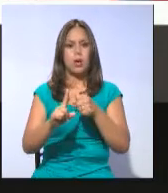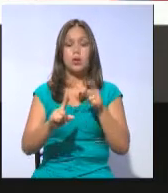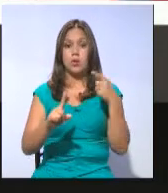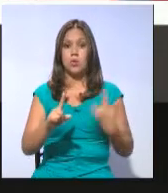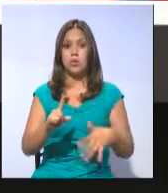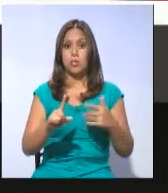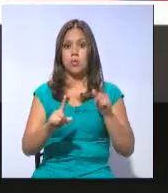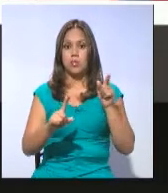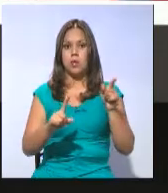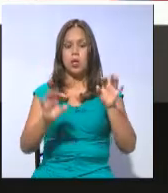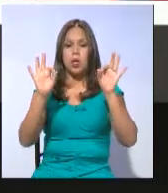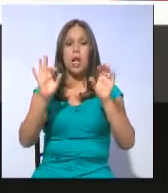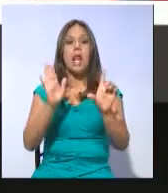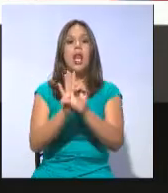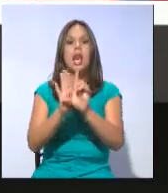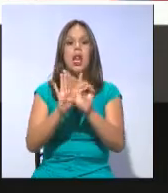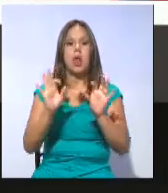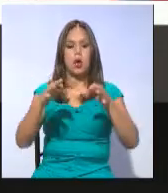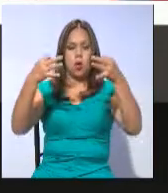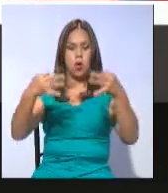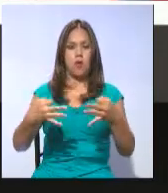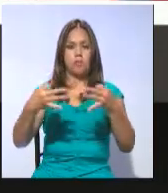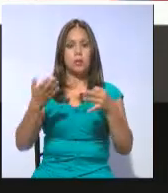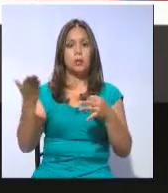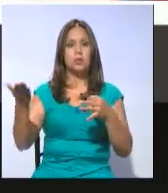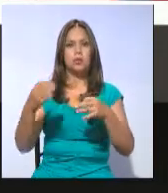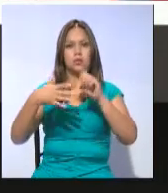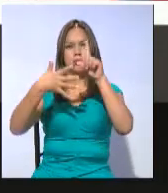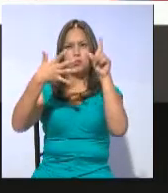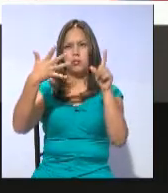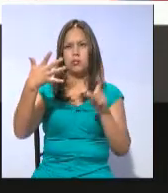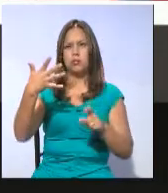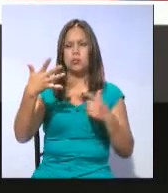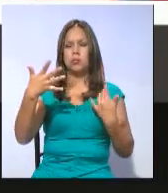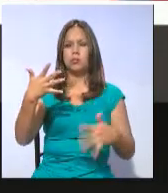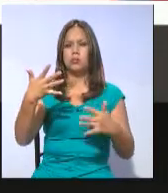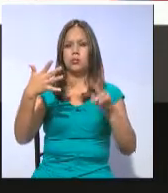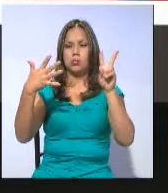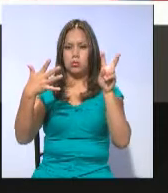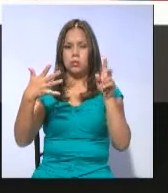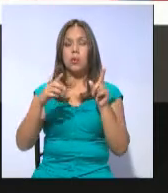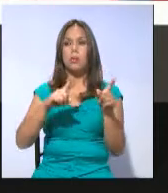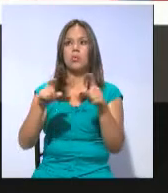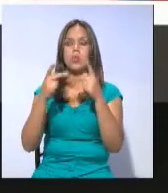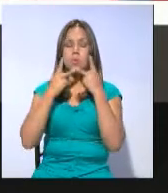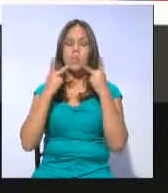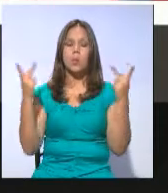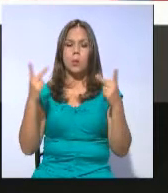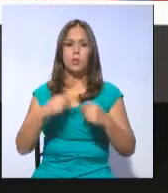vigencia de la ley de plusvalía. El tema forma parte del pliego de preguntas para el referéndum Consulta Popular.